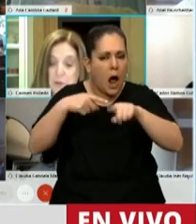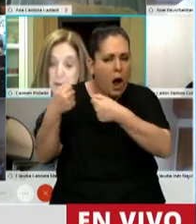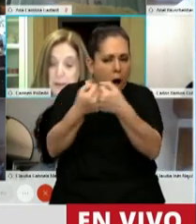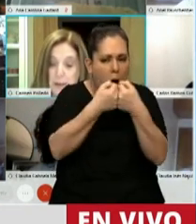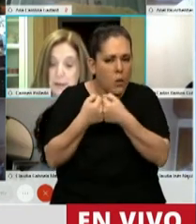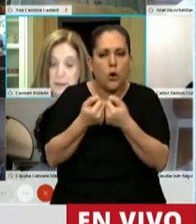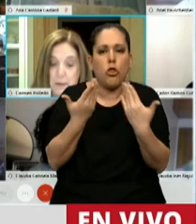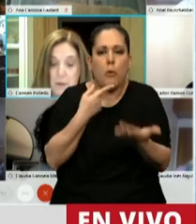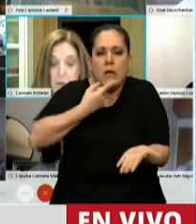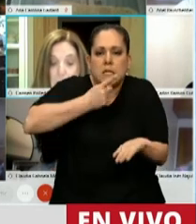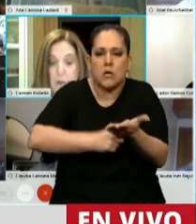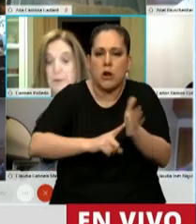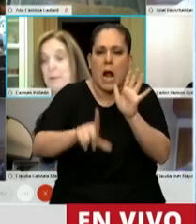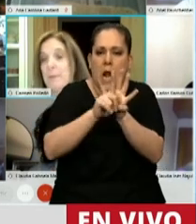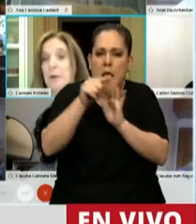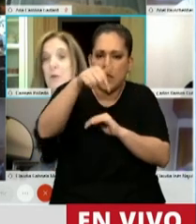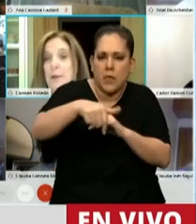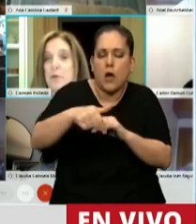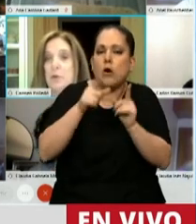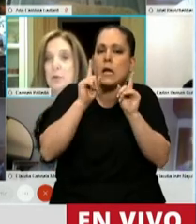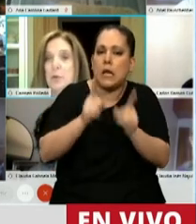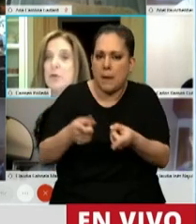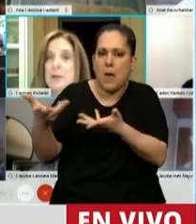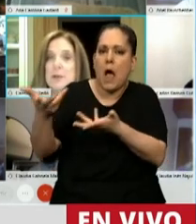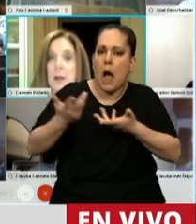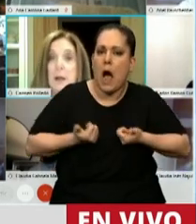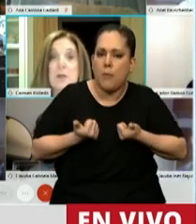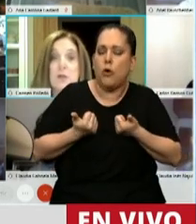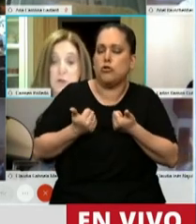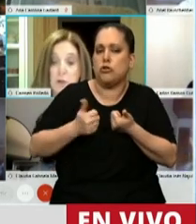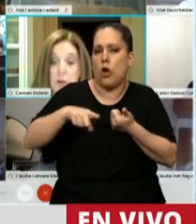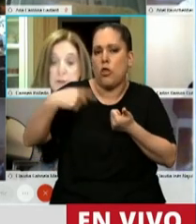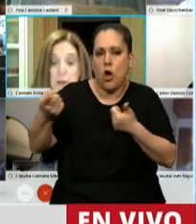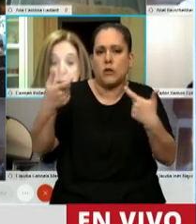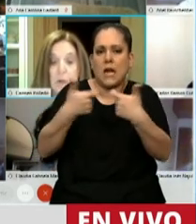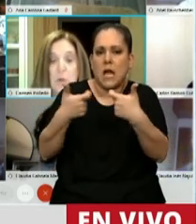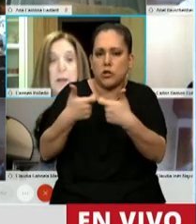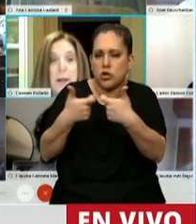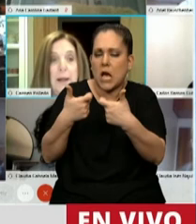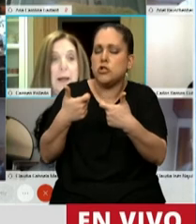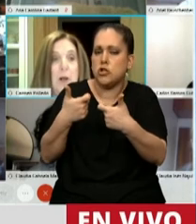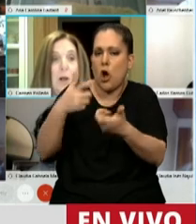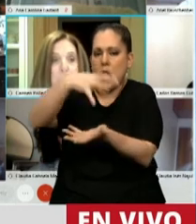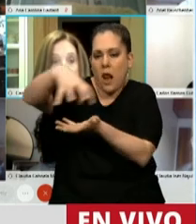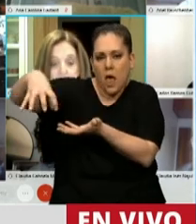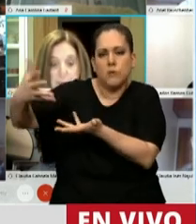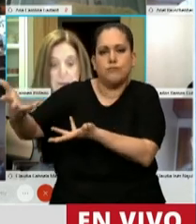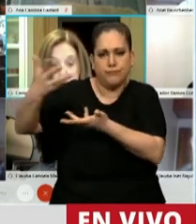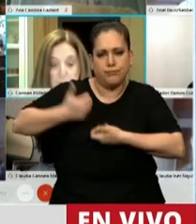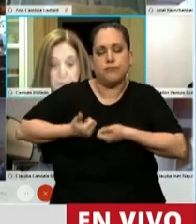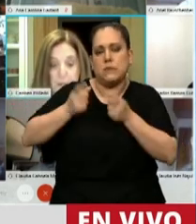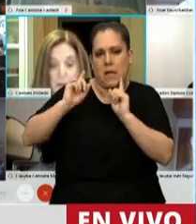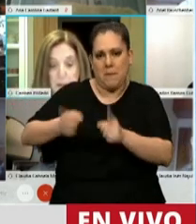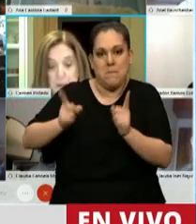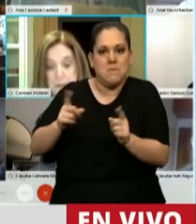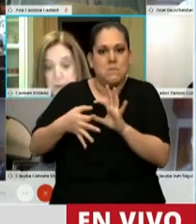para poder sancionar la ley el día de hoy, que cuenta también con el apoyo de numerosas asociaciones que nuclean a los profesionales del